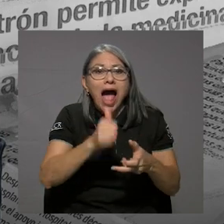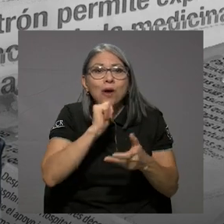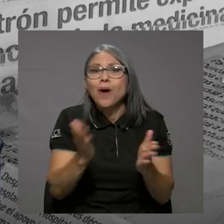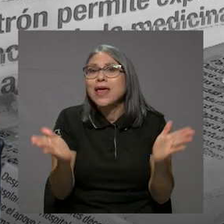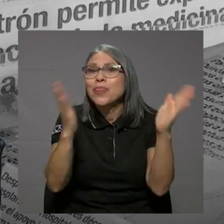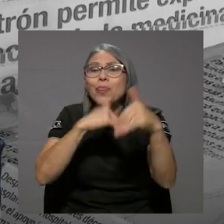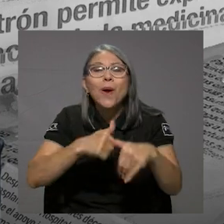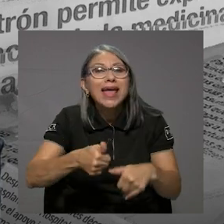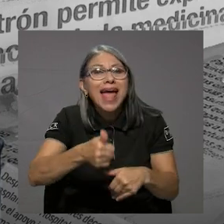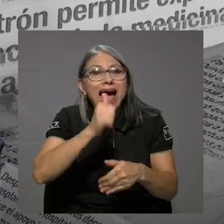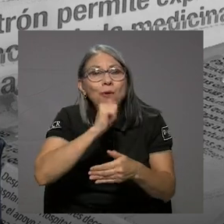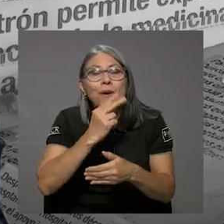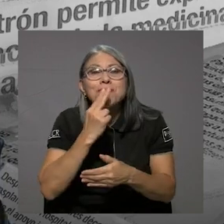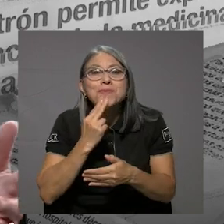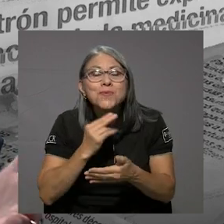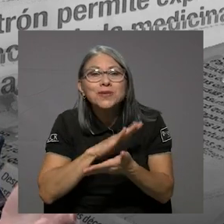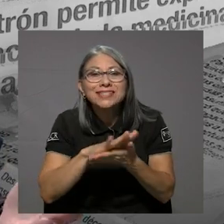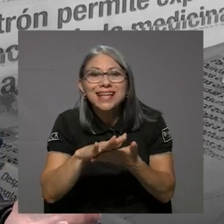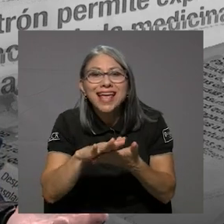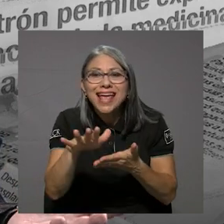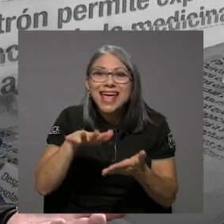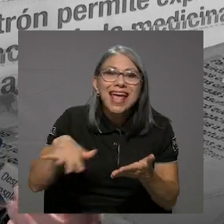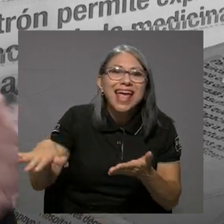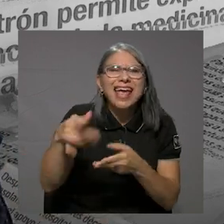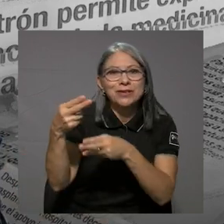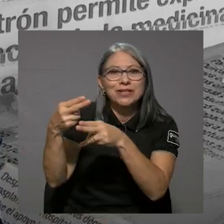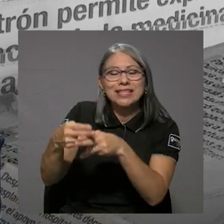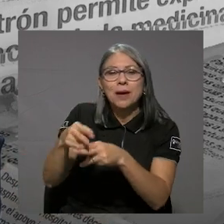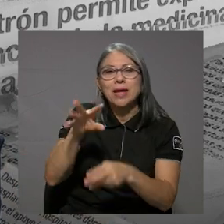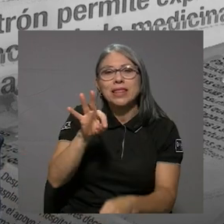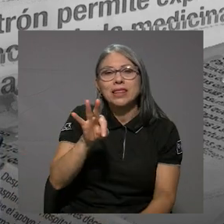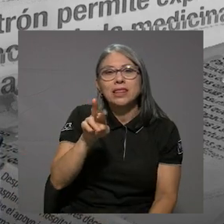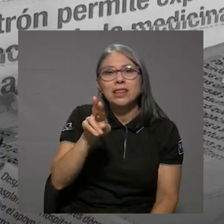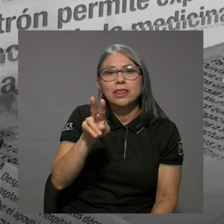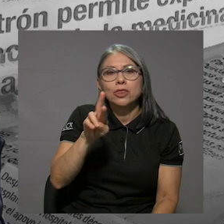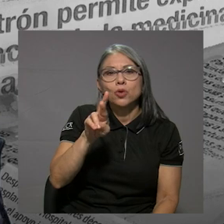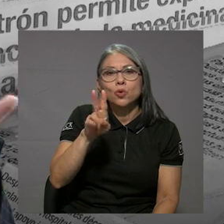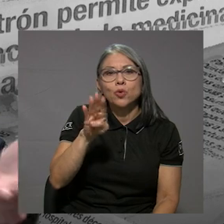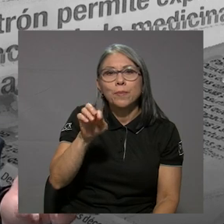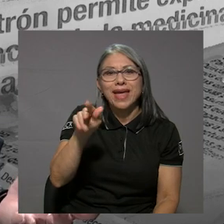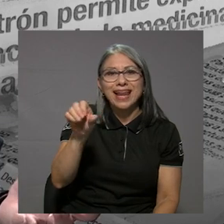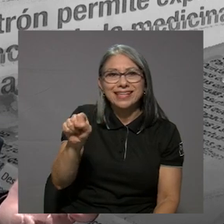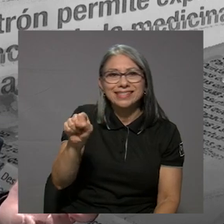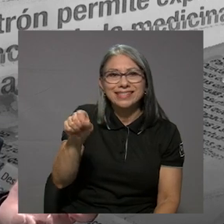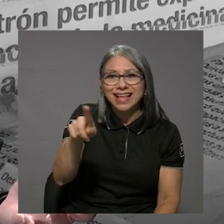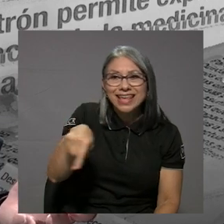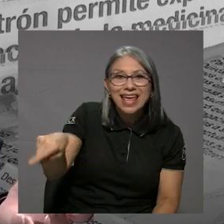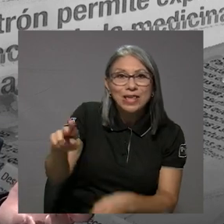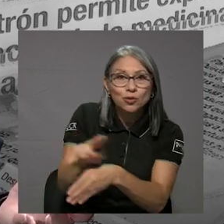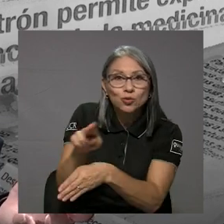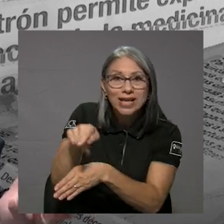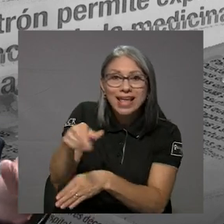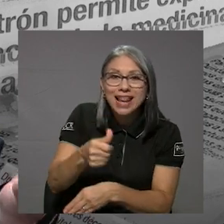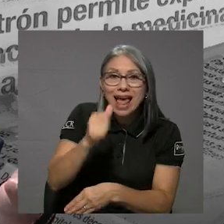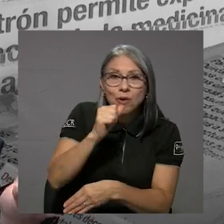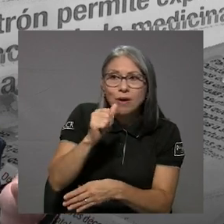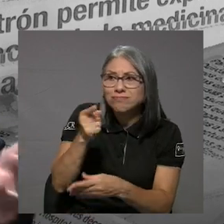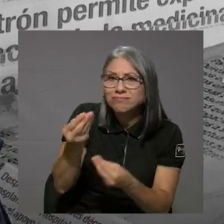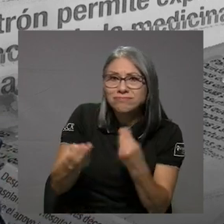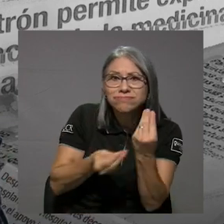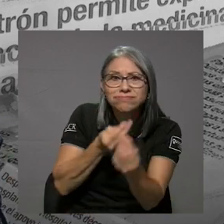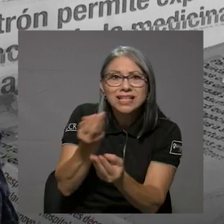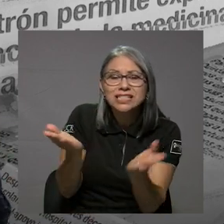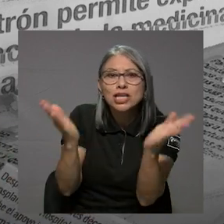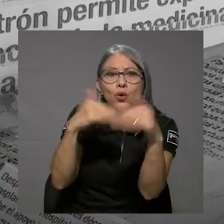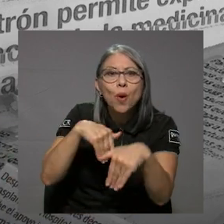dulce que esté alimentando. Estos, ellos le llaman turberas, estas turberas a las cuales ellos se alimentan. Si no